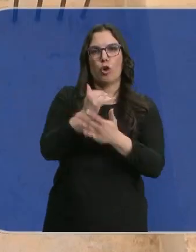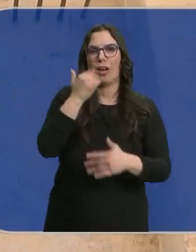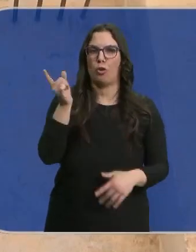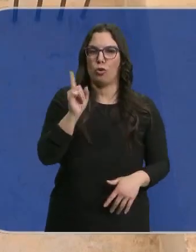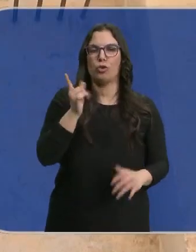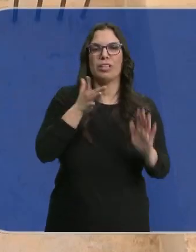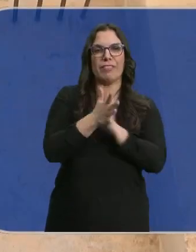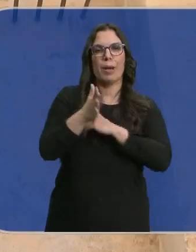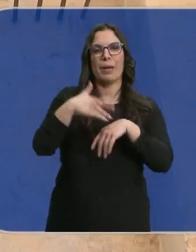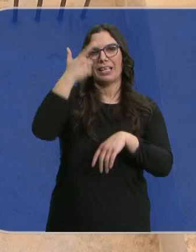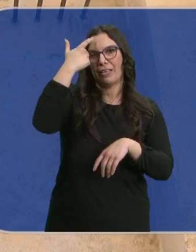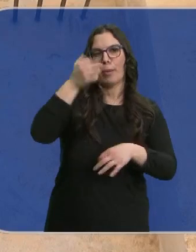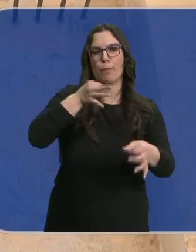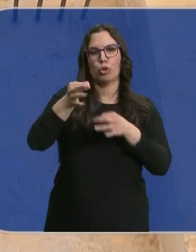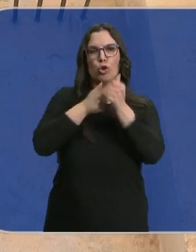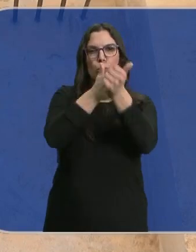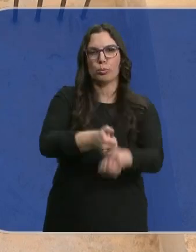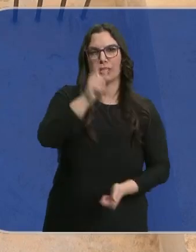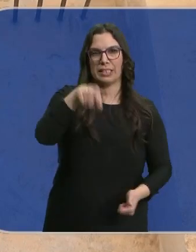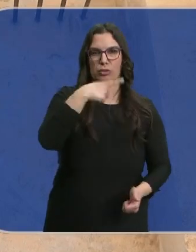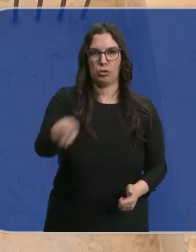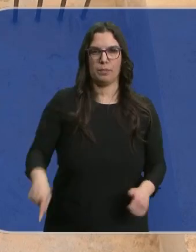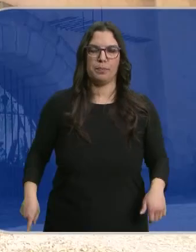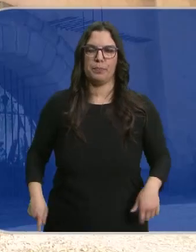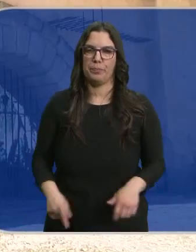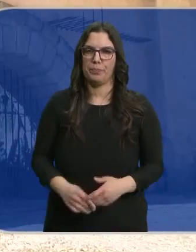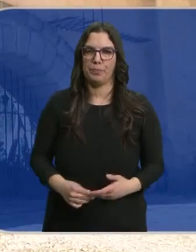sanción. Se trata de saber si se siguió el protocolo de seguridad.